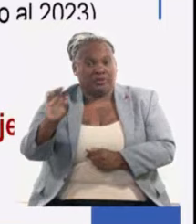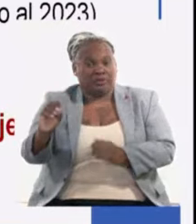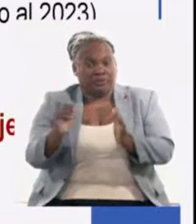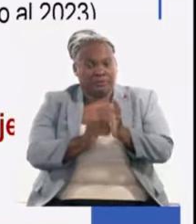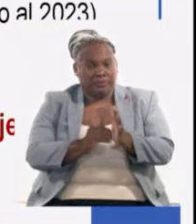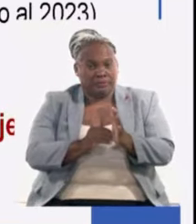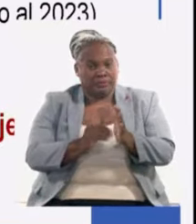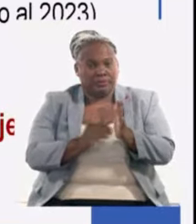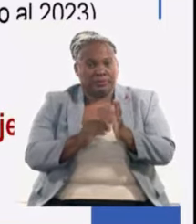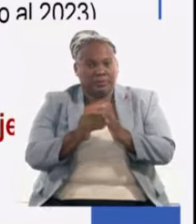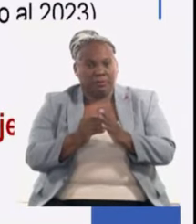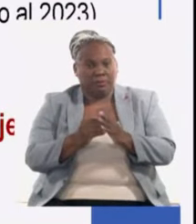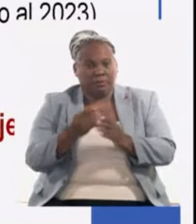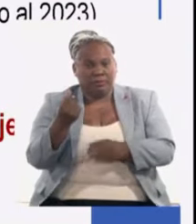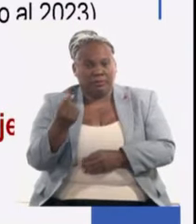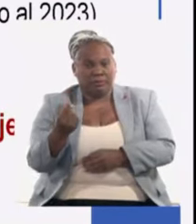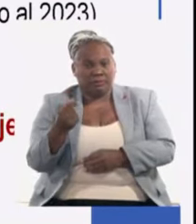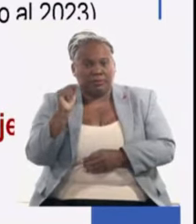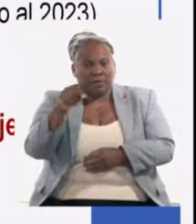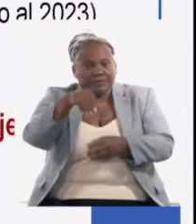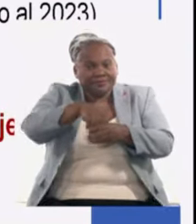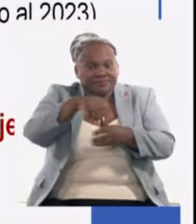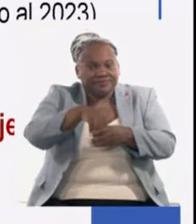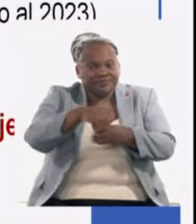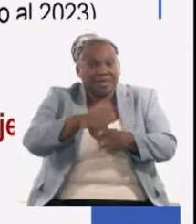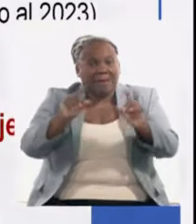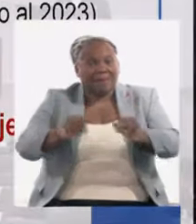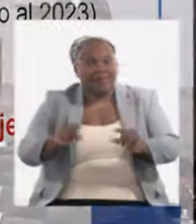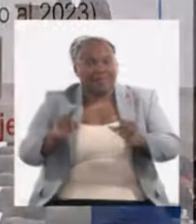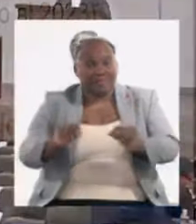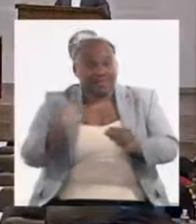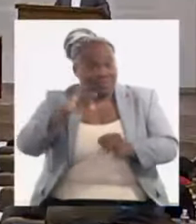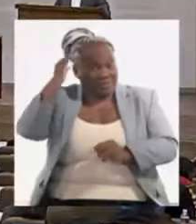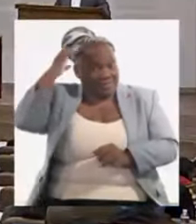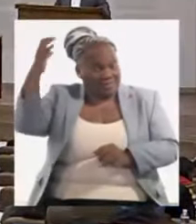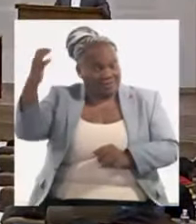pesos ahí incluye la circulación mercantil minorista del sector no estatal